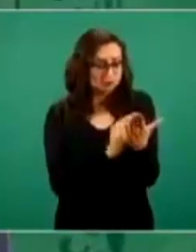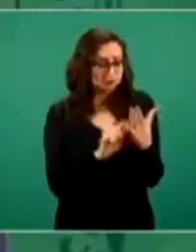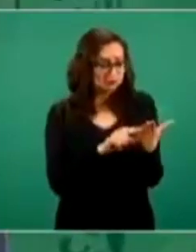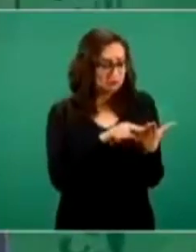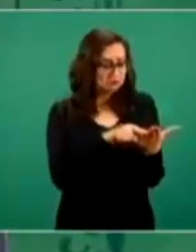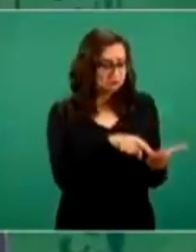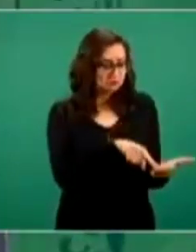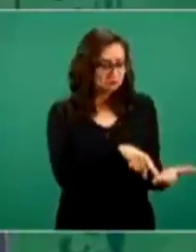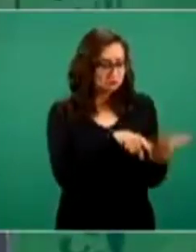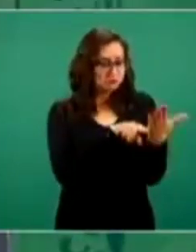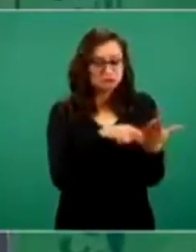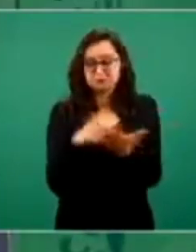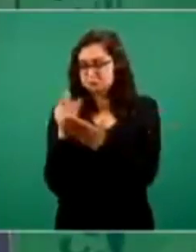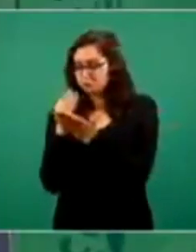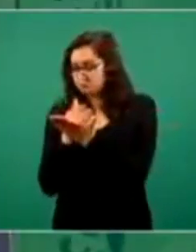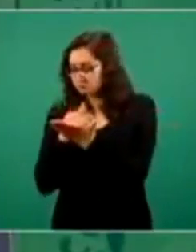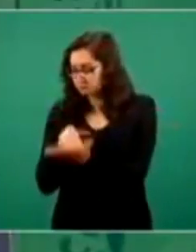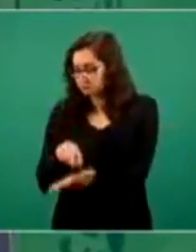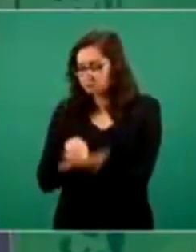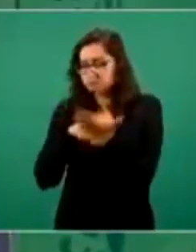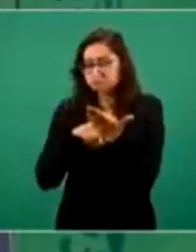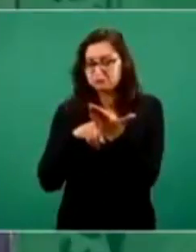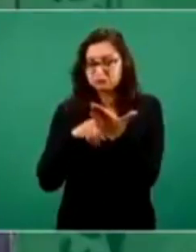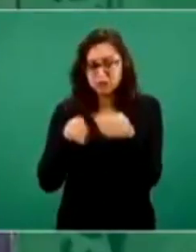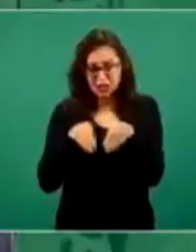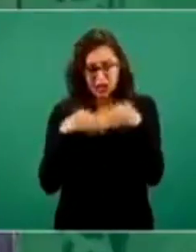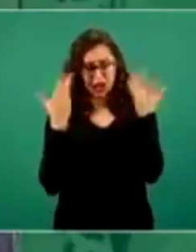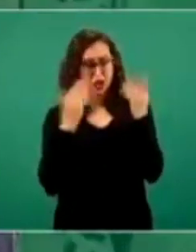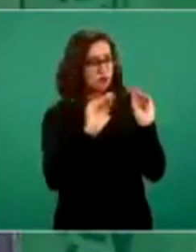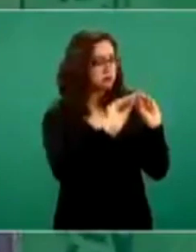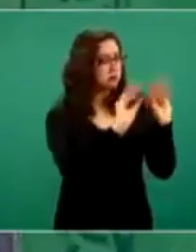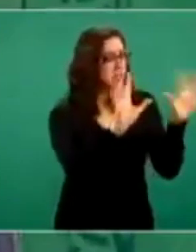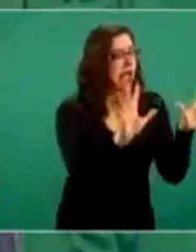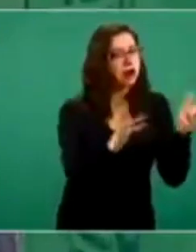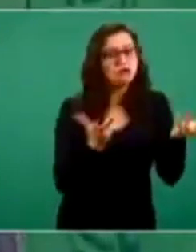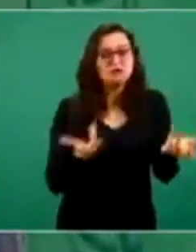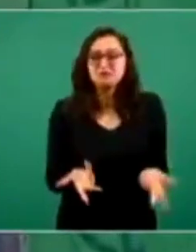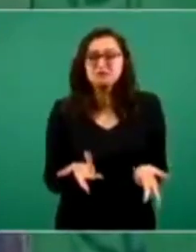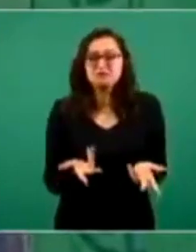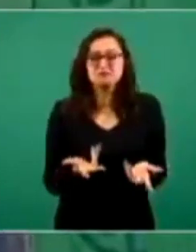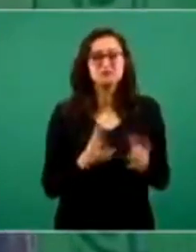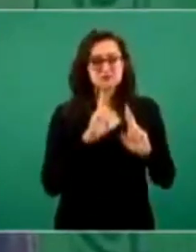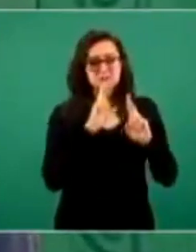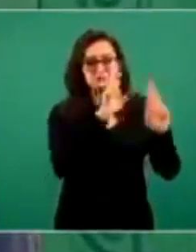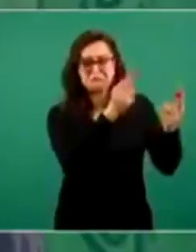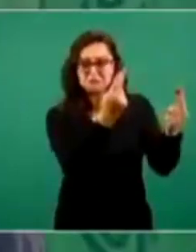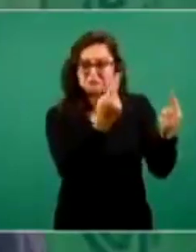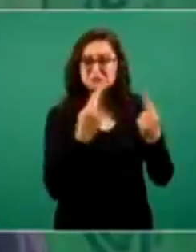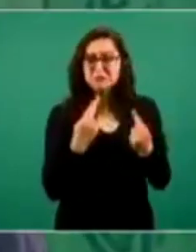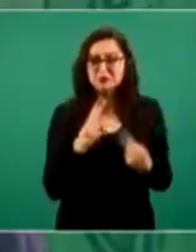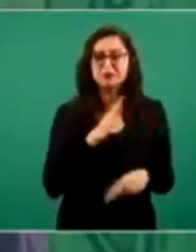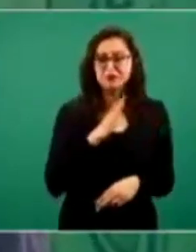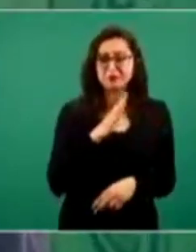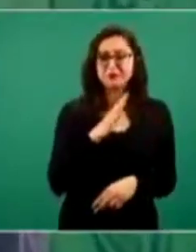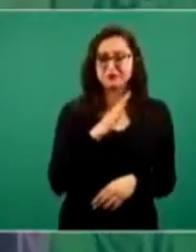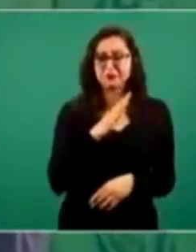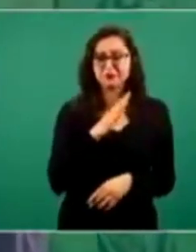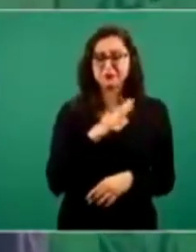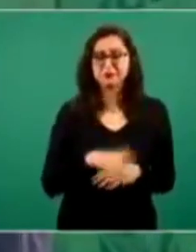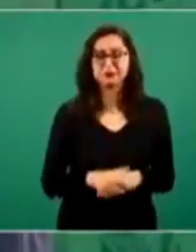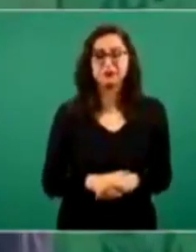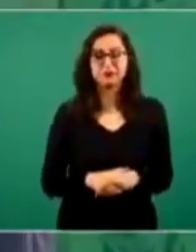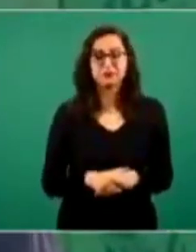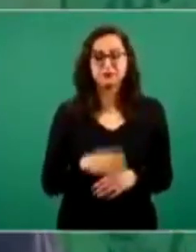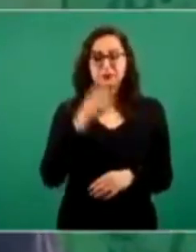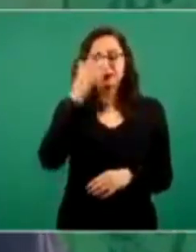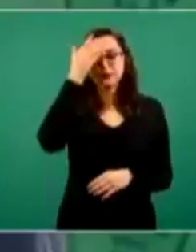claro. Va a haber respeto mutuo. Respeto a la soberanía.